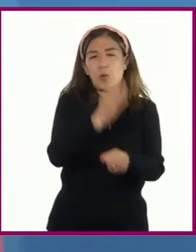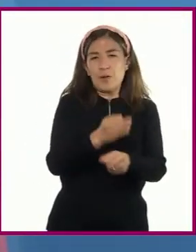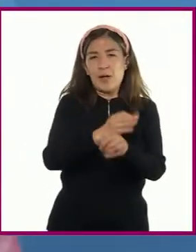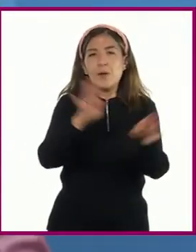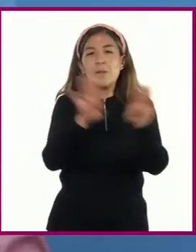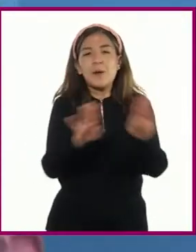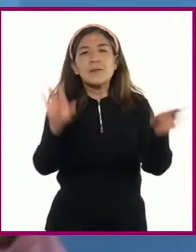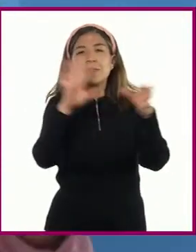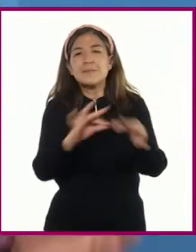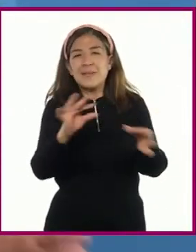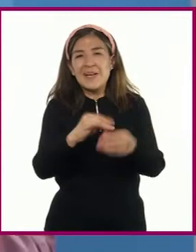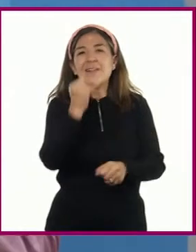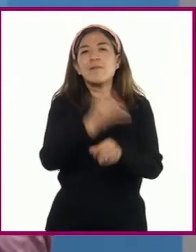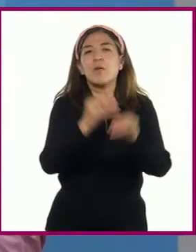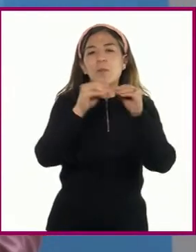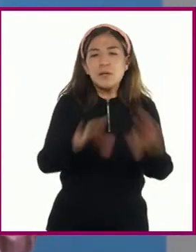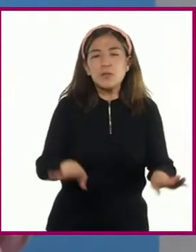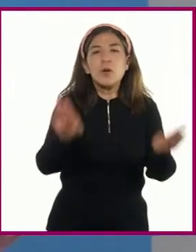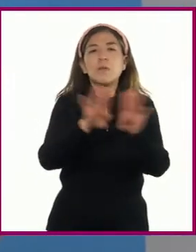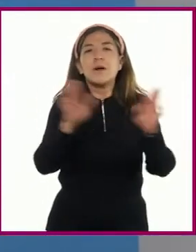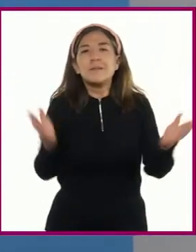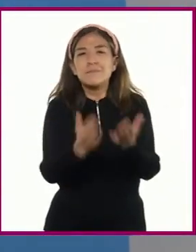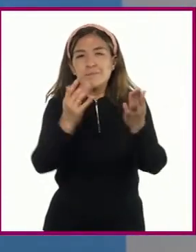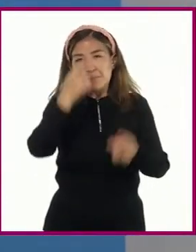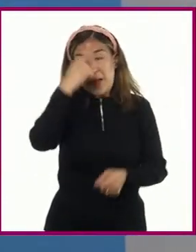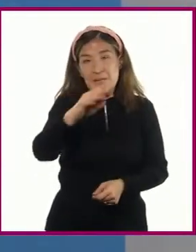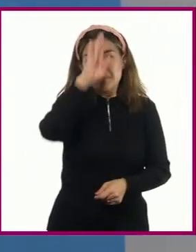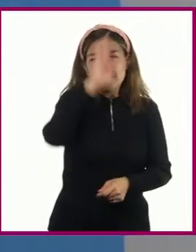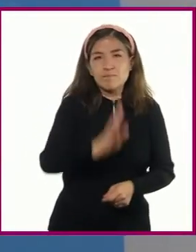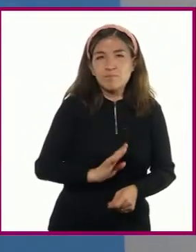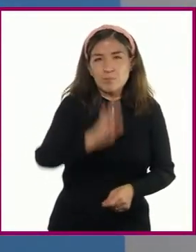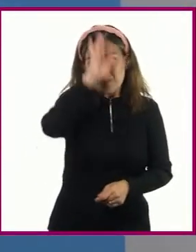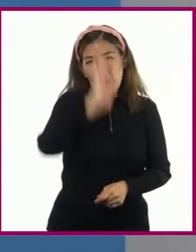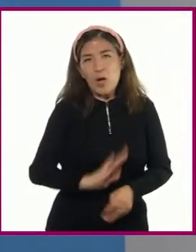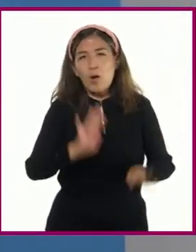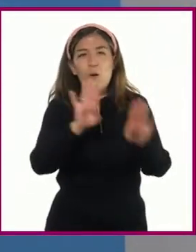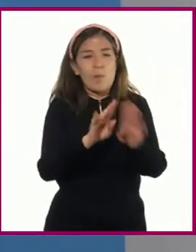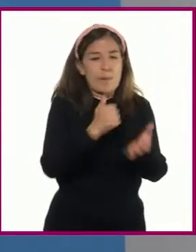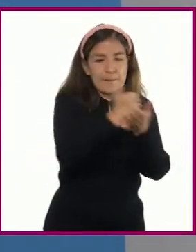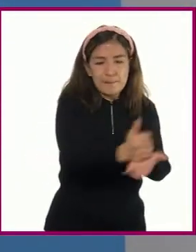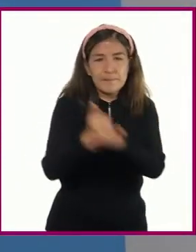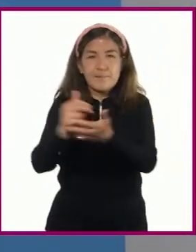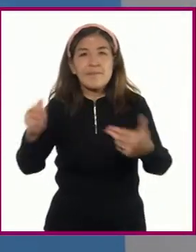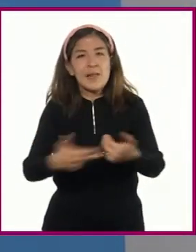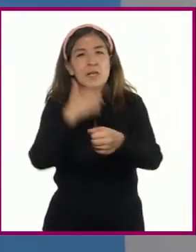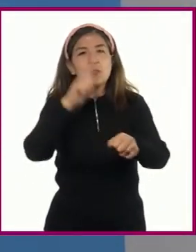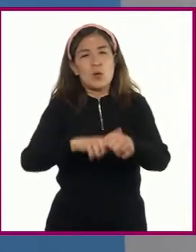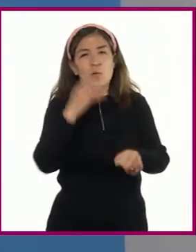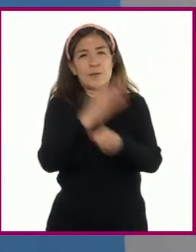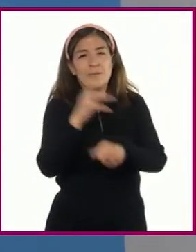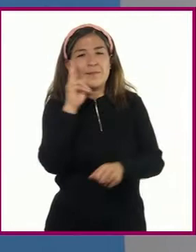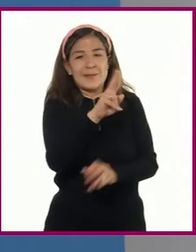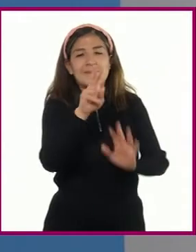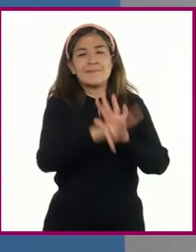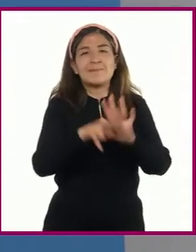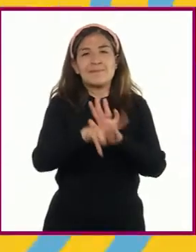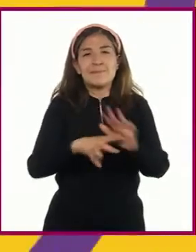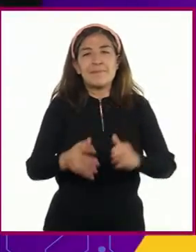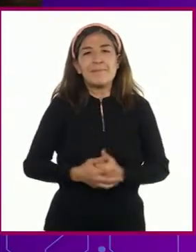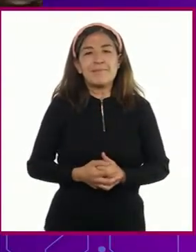personalidades que han participado como mediadores en conflictos nacionales, veamos y escuchemos el siguiente video.